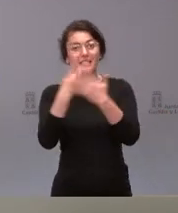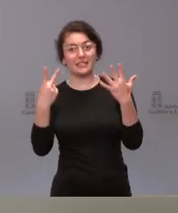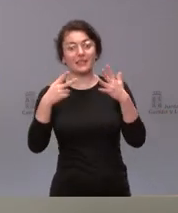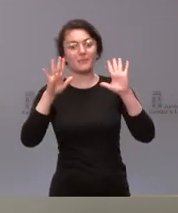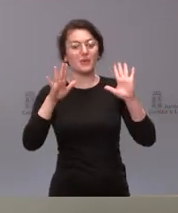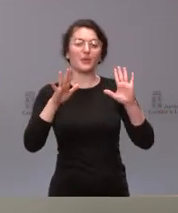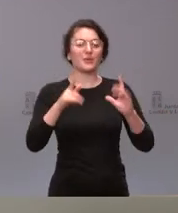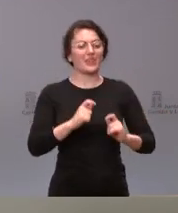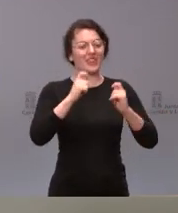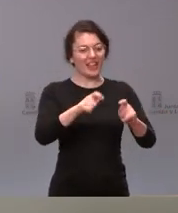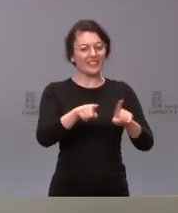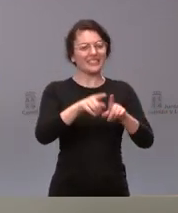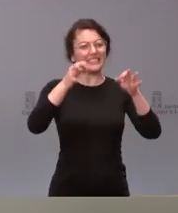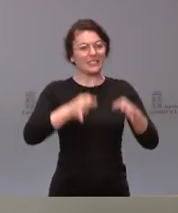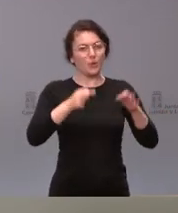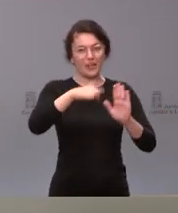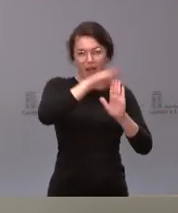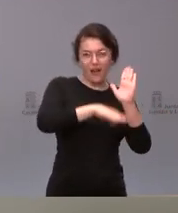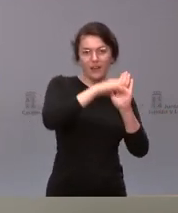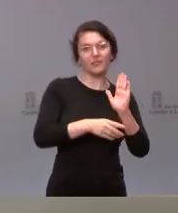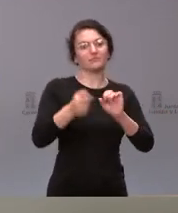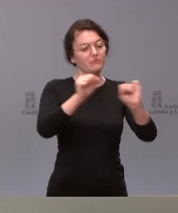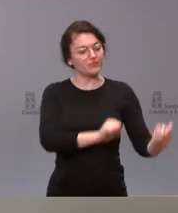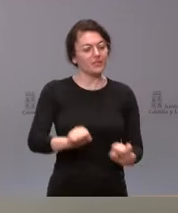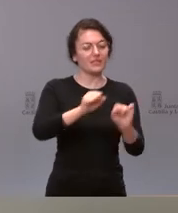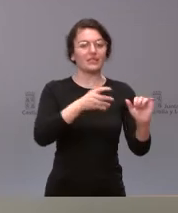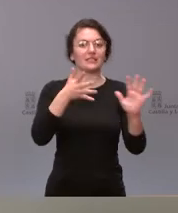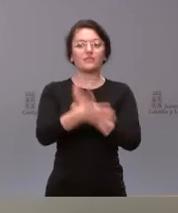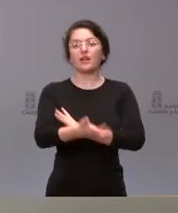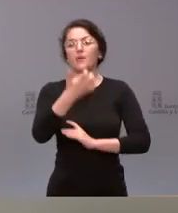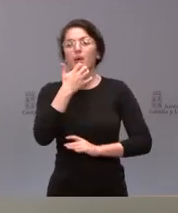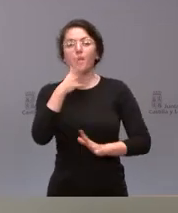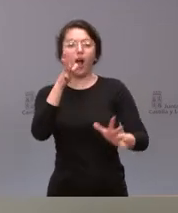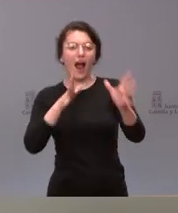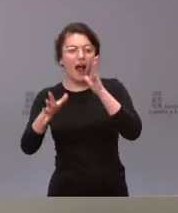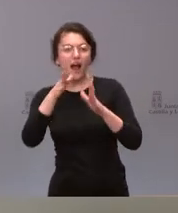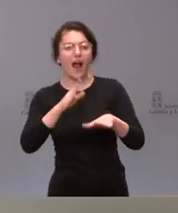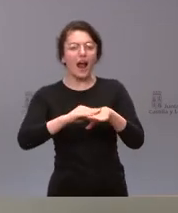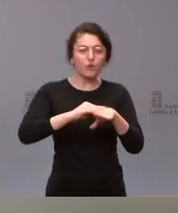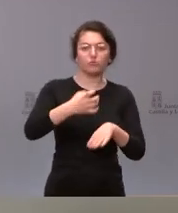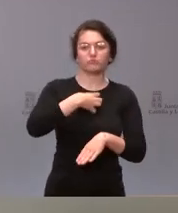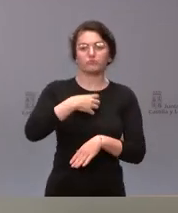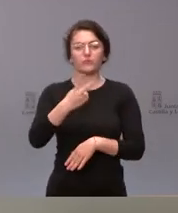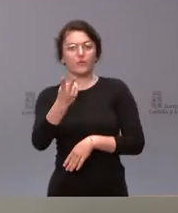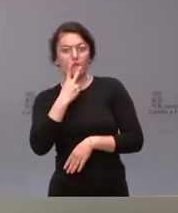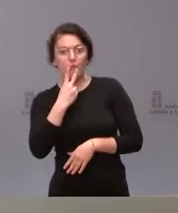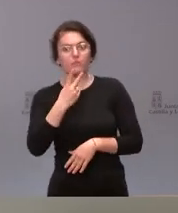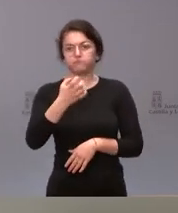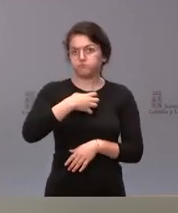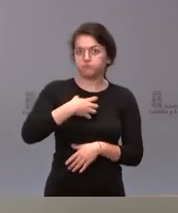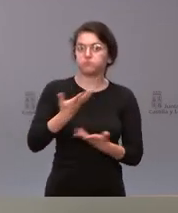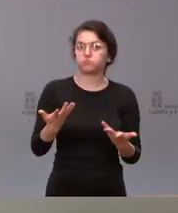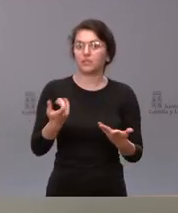seguridad y les ofrecen protección no acceder al consumo alcohólico al consumo de tabaco y también